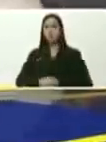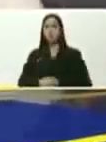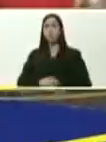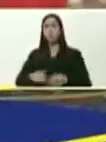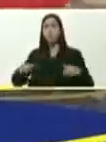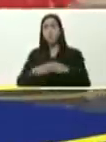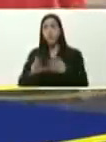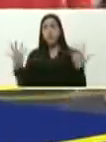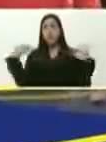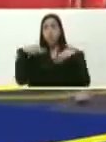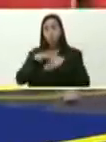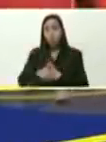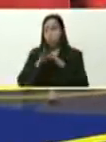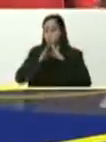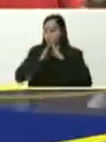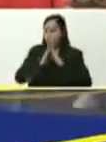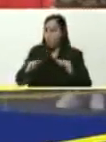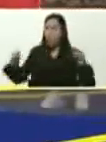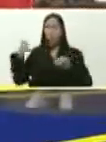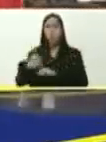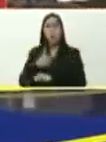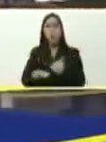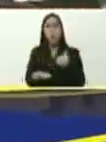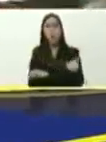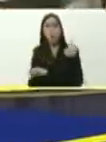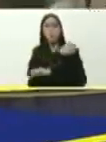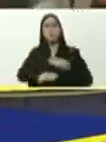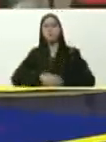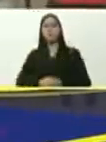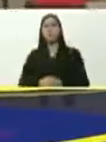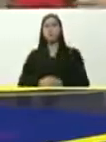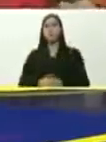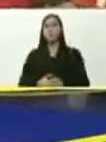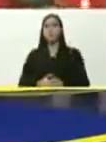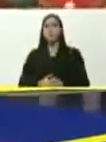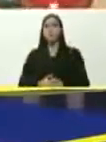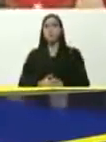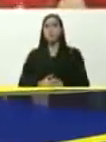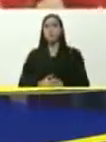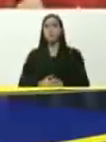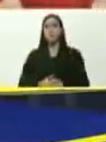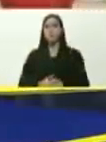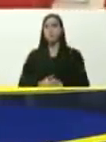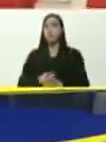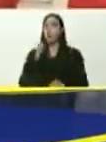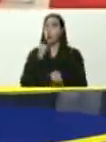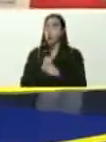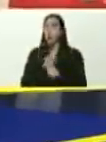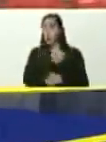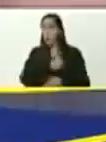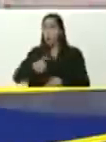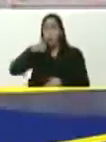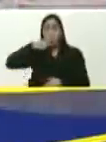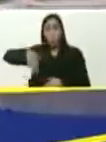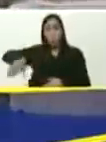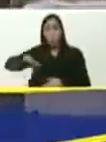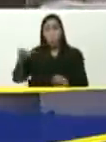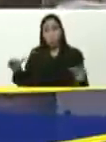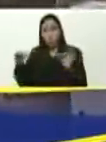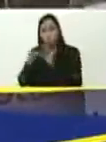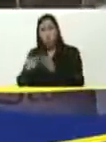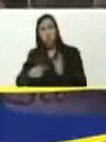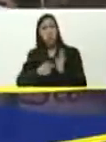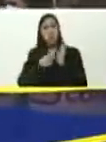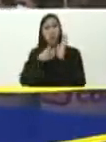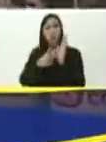equipo, coordinación, gobierno nacional, gobierno regional, gobiernos municipales, y lo más importante, los trabajadores, y el poder popular, pues se